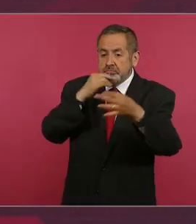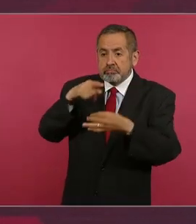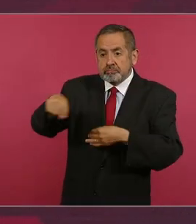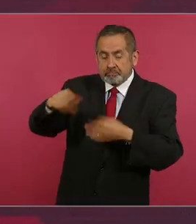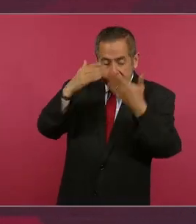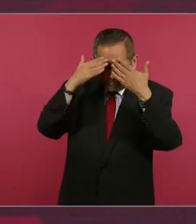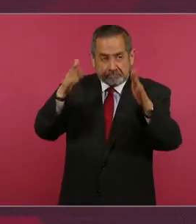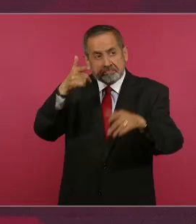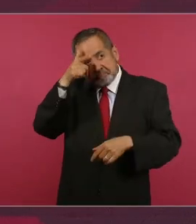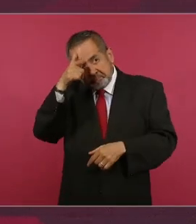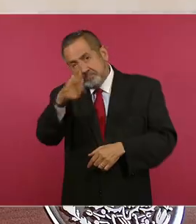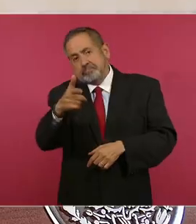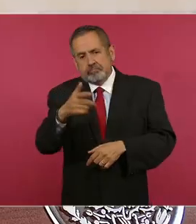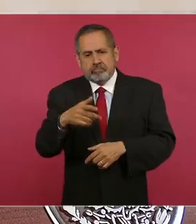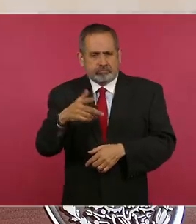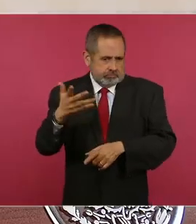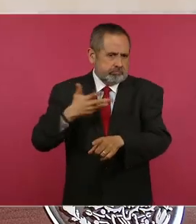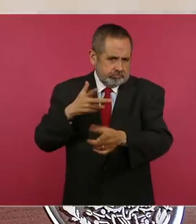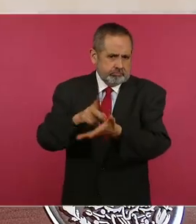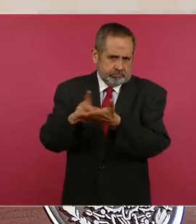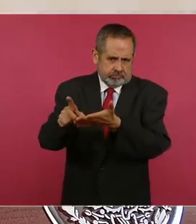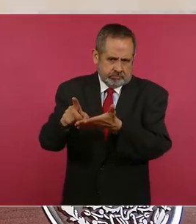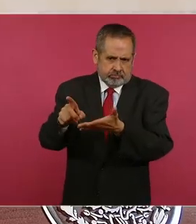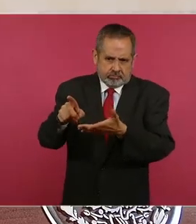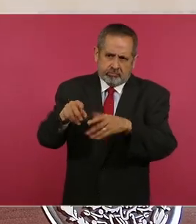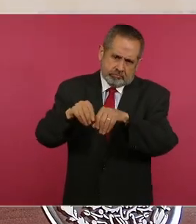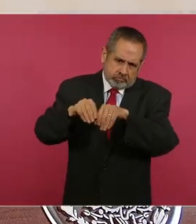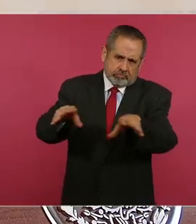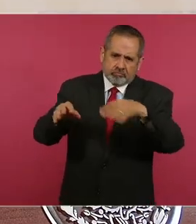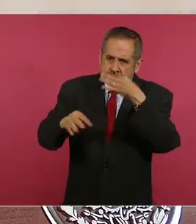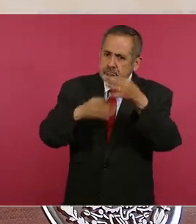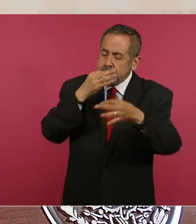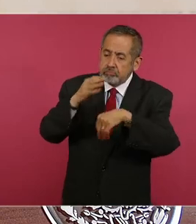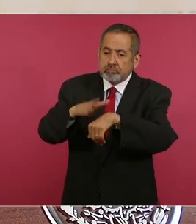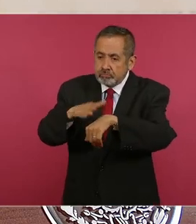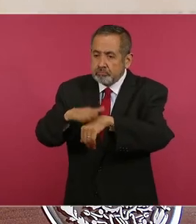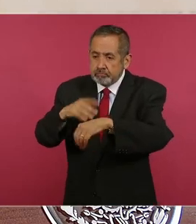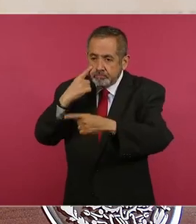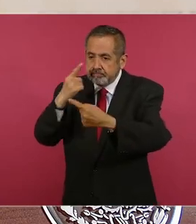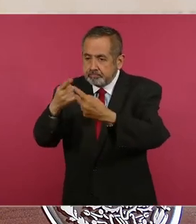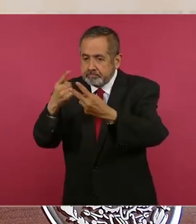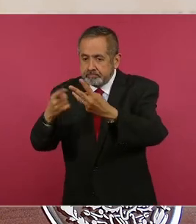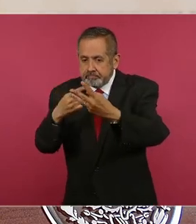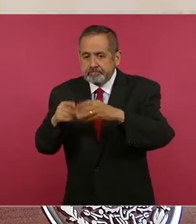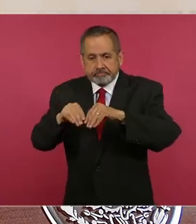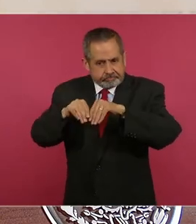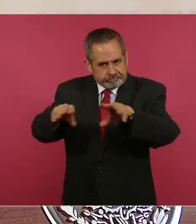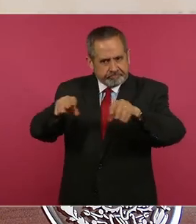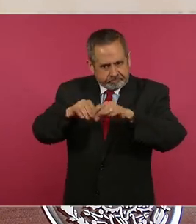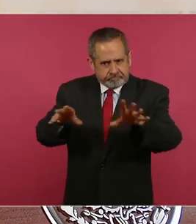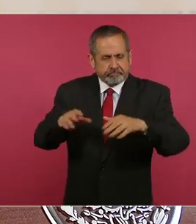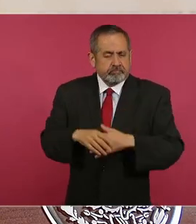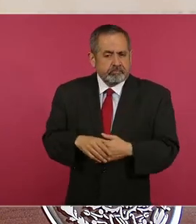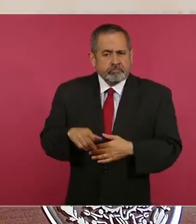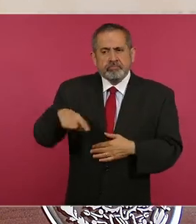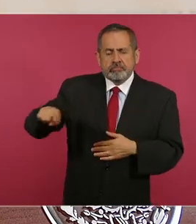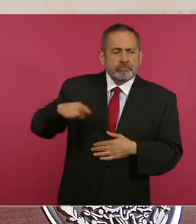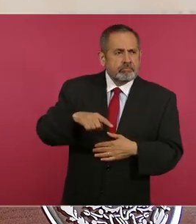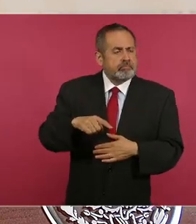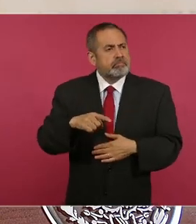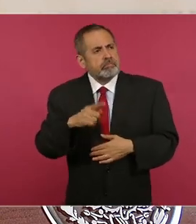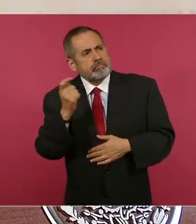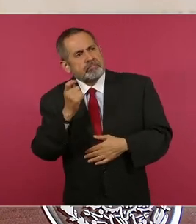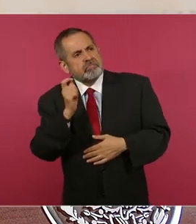Es un derecho el informar al pueblo, el pueblo tiene el